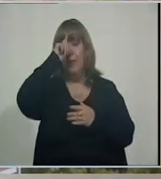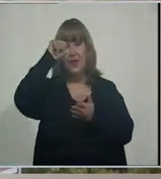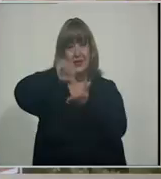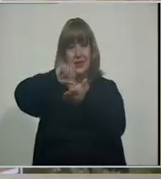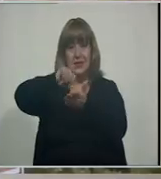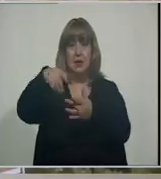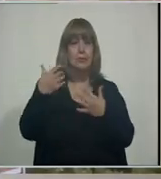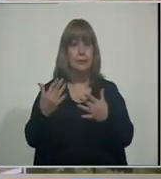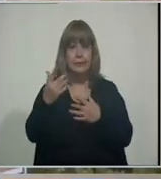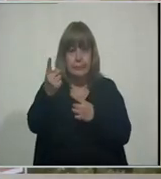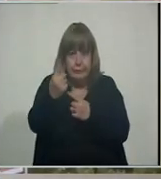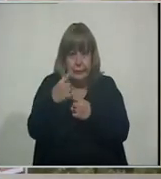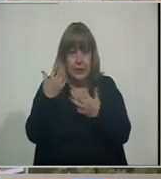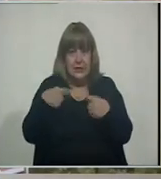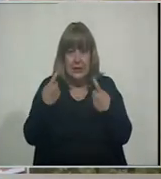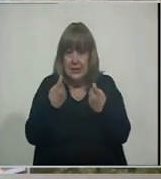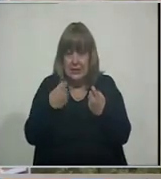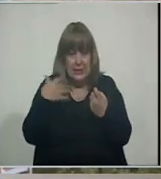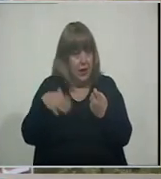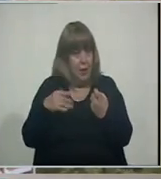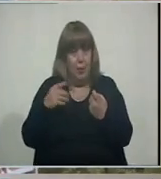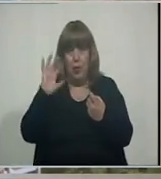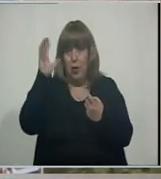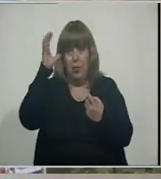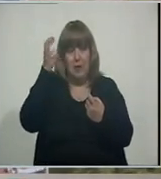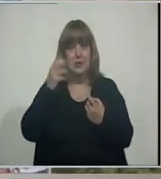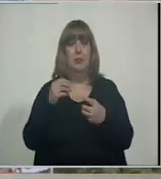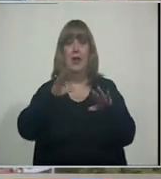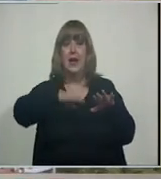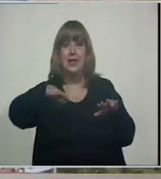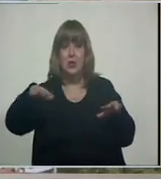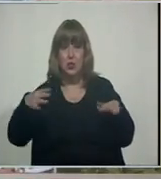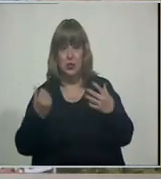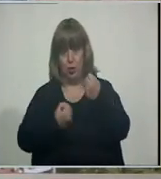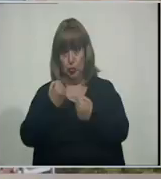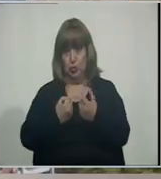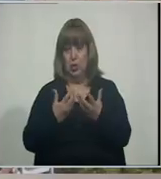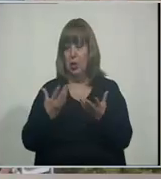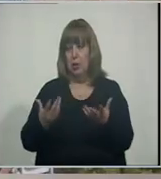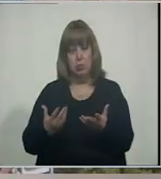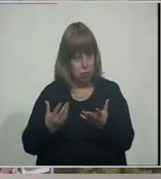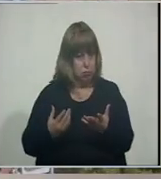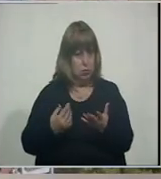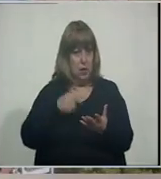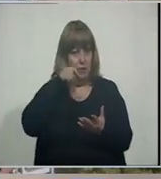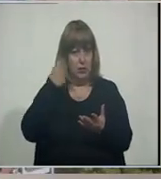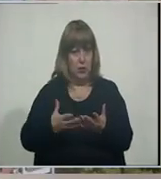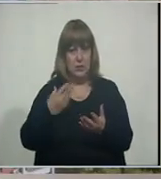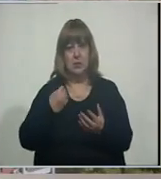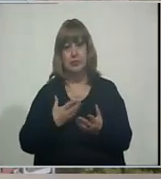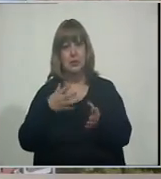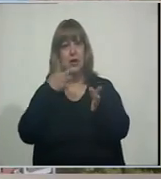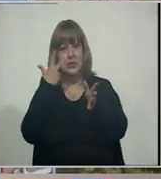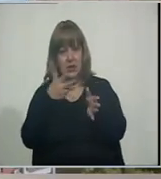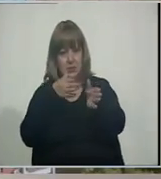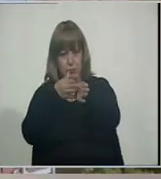35 minutos Una ambulancia No quiero ni pensar Cuando ocurre algo En la zona rural No sé Algo así Tres vehículos En